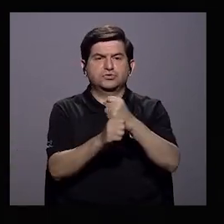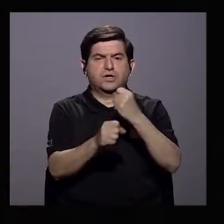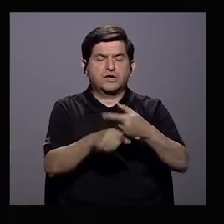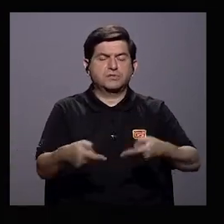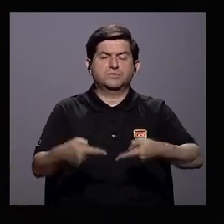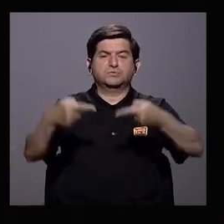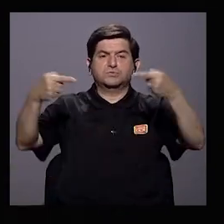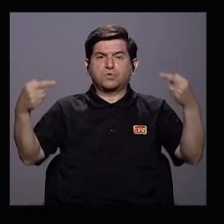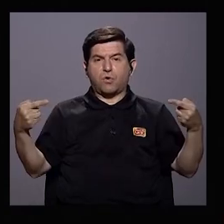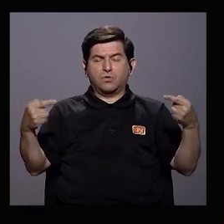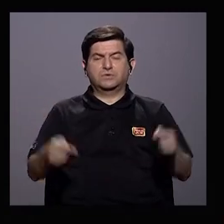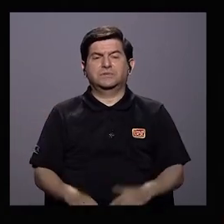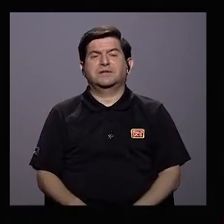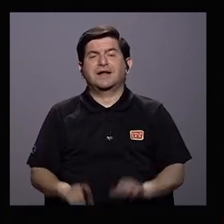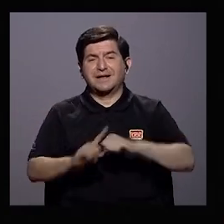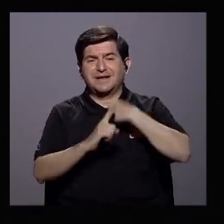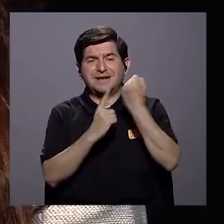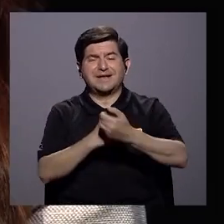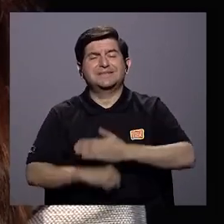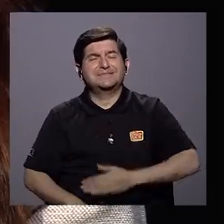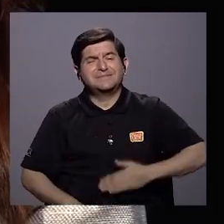versus el hambre.